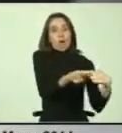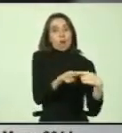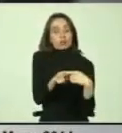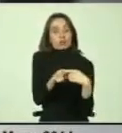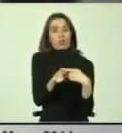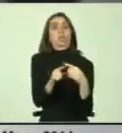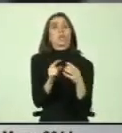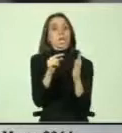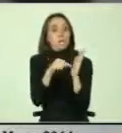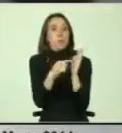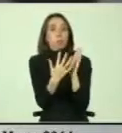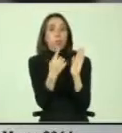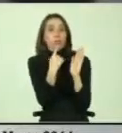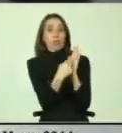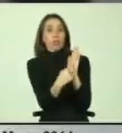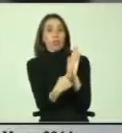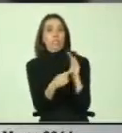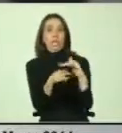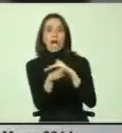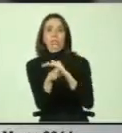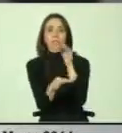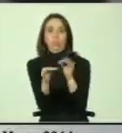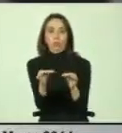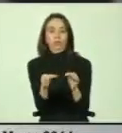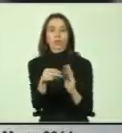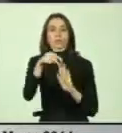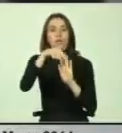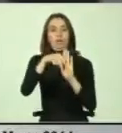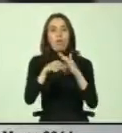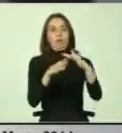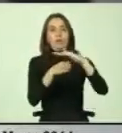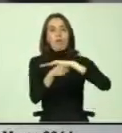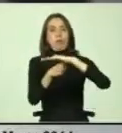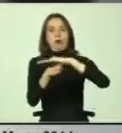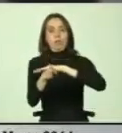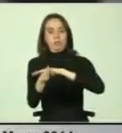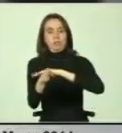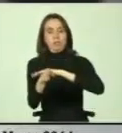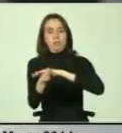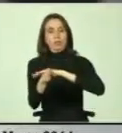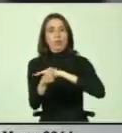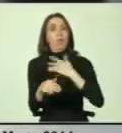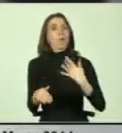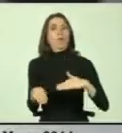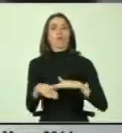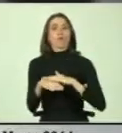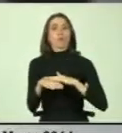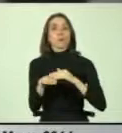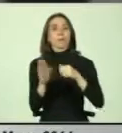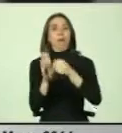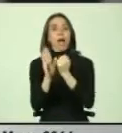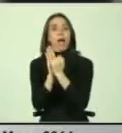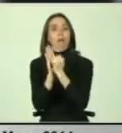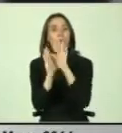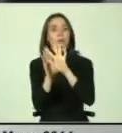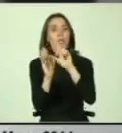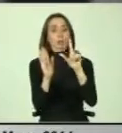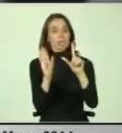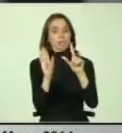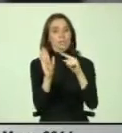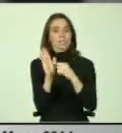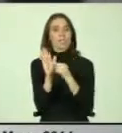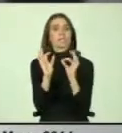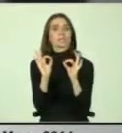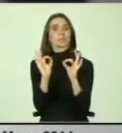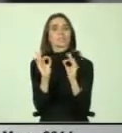contenido de acceso a la justicia en las normas de accesibilidad y fundamentalmente su artículo 57 que establece una